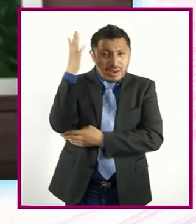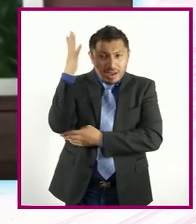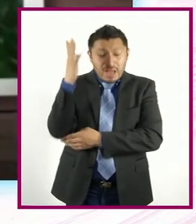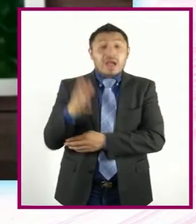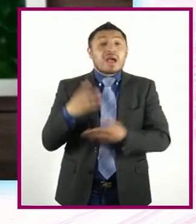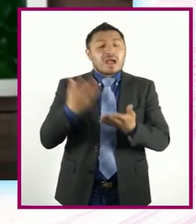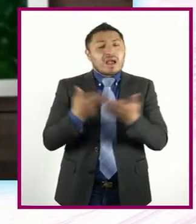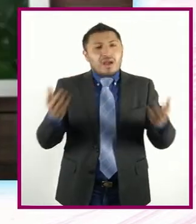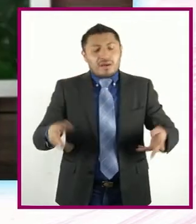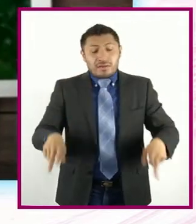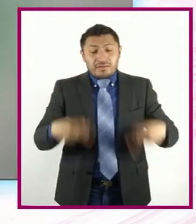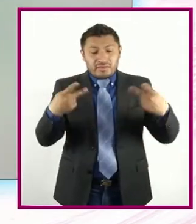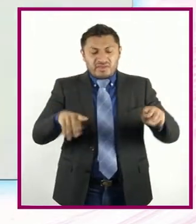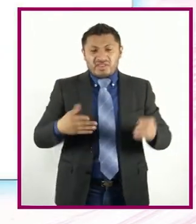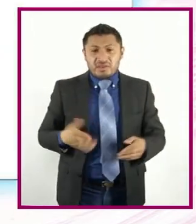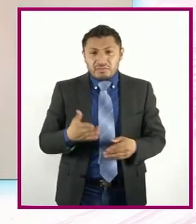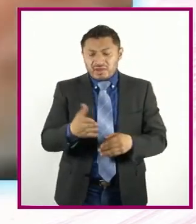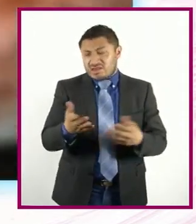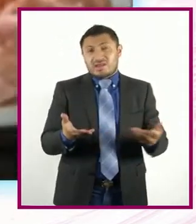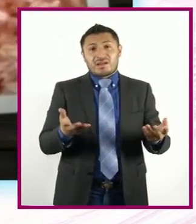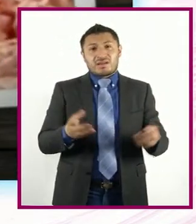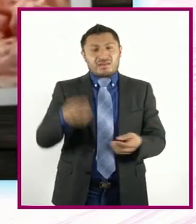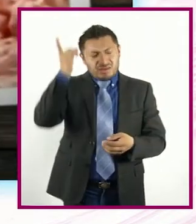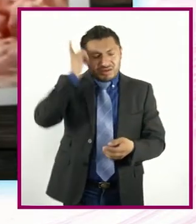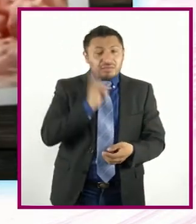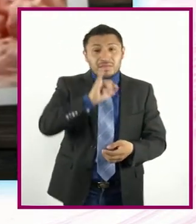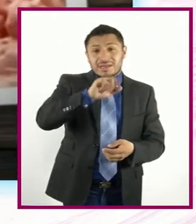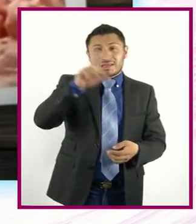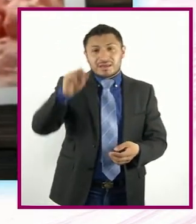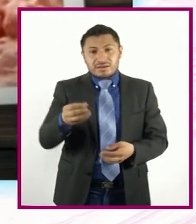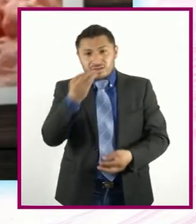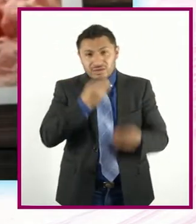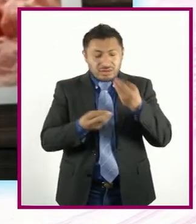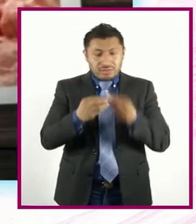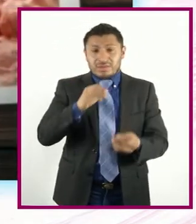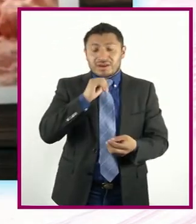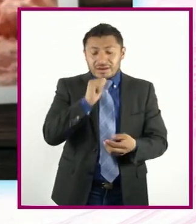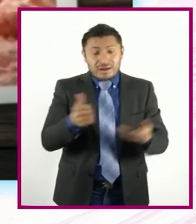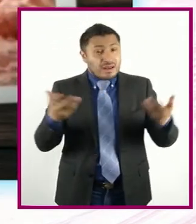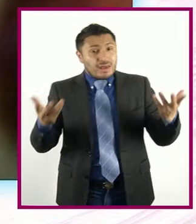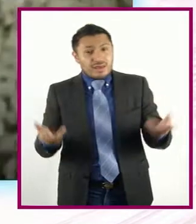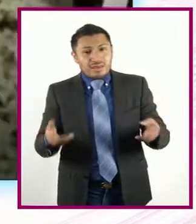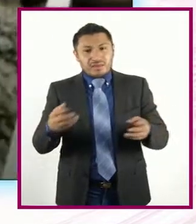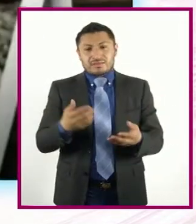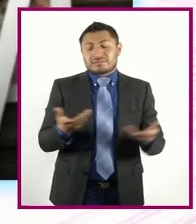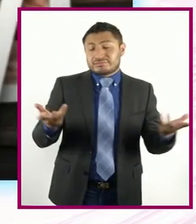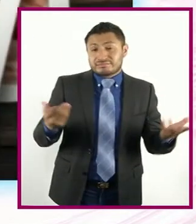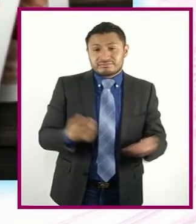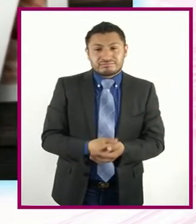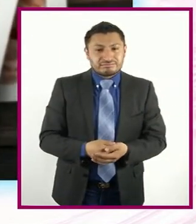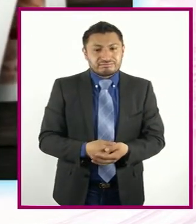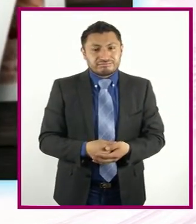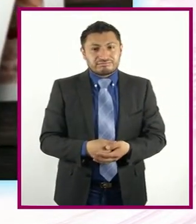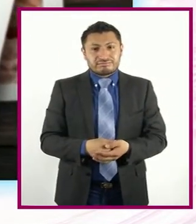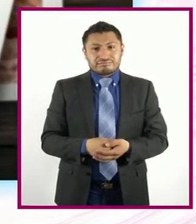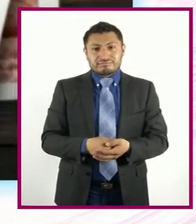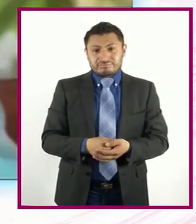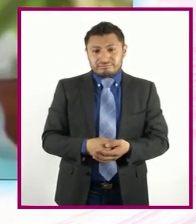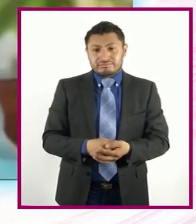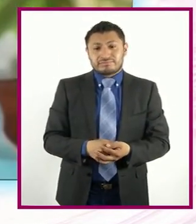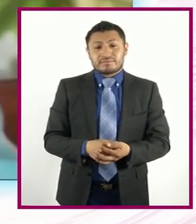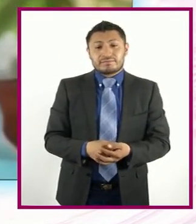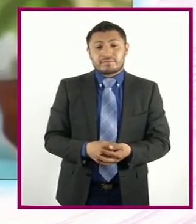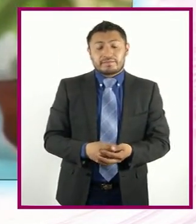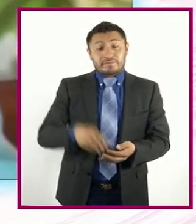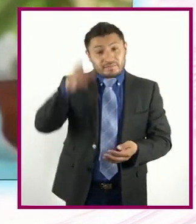A vender Mojarras horneadas No horneadas No Es muy común El nombre Yo creo que Ahumadas Mojarras ahumadas